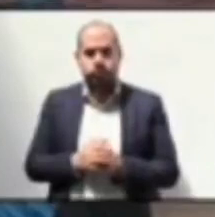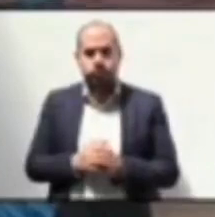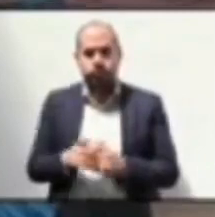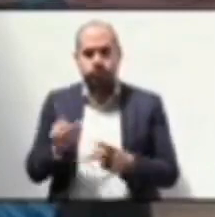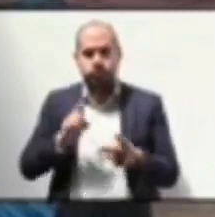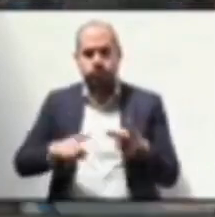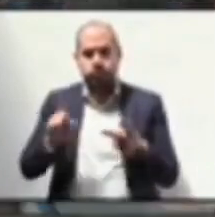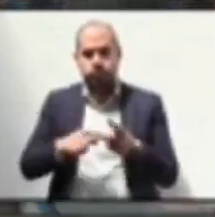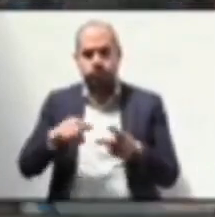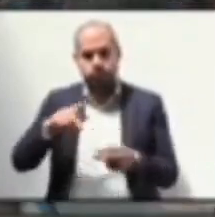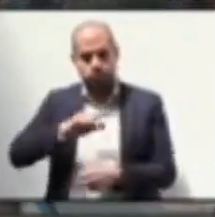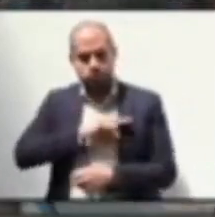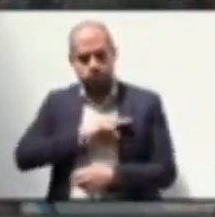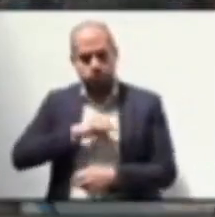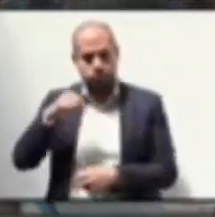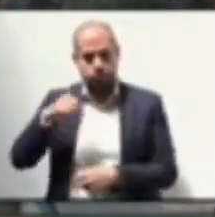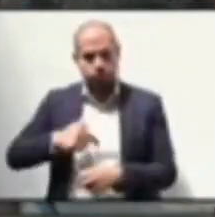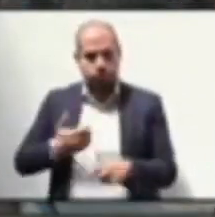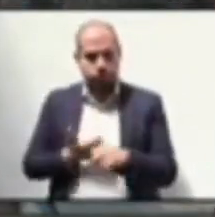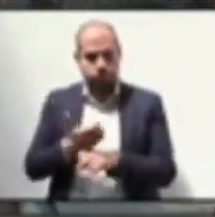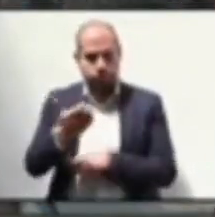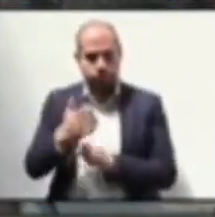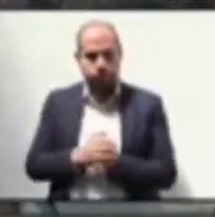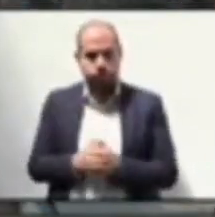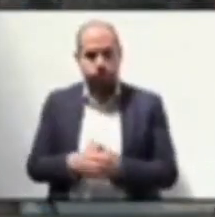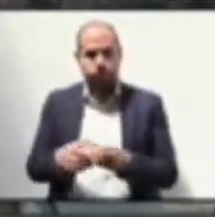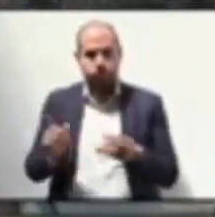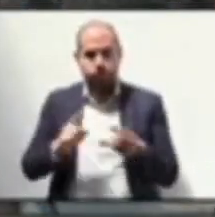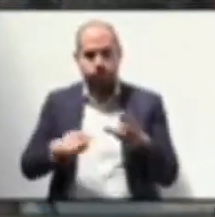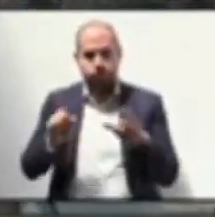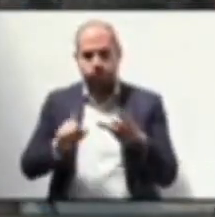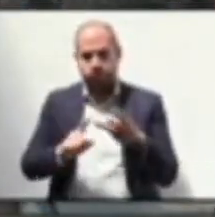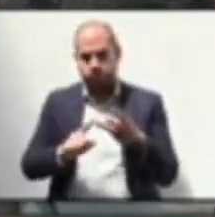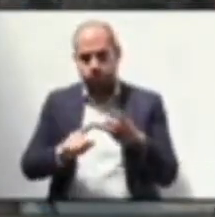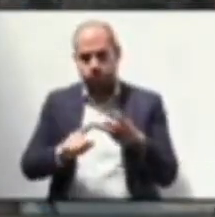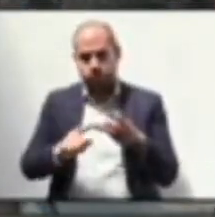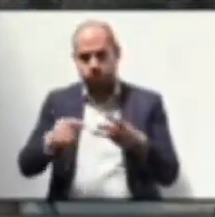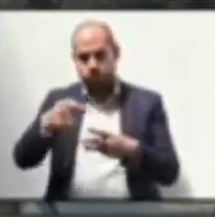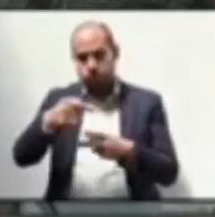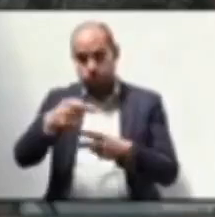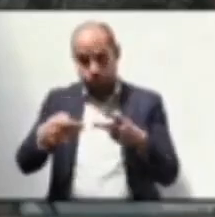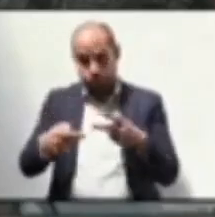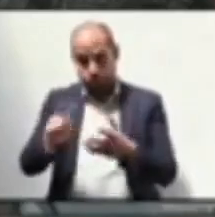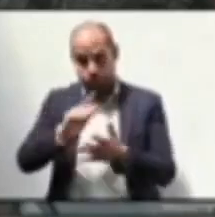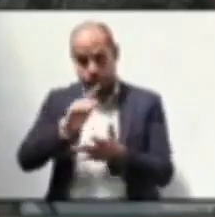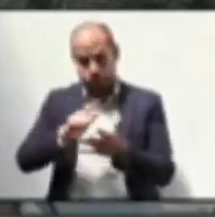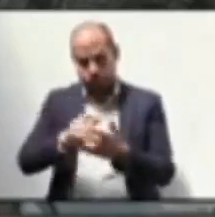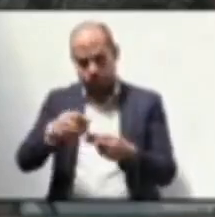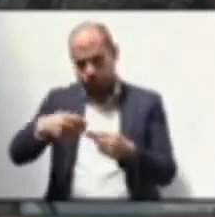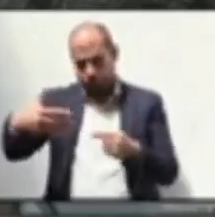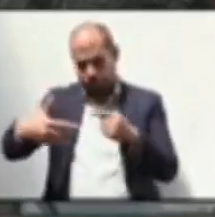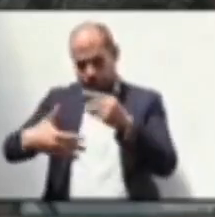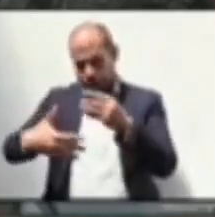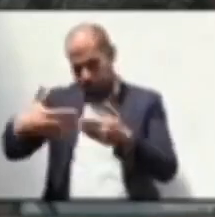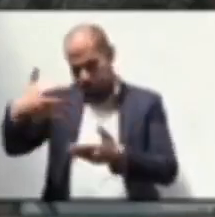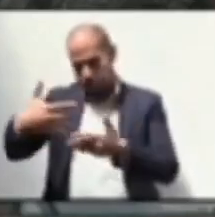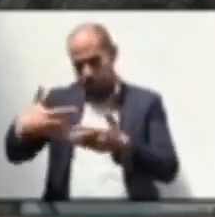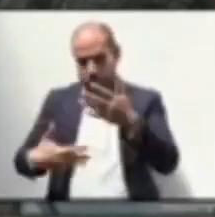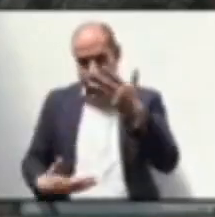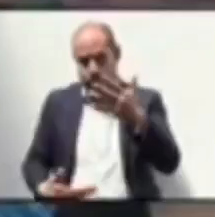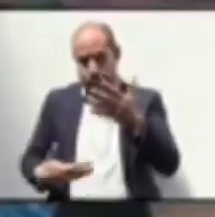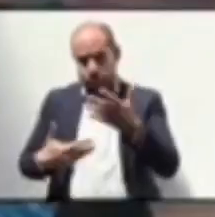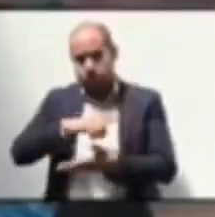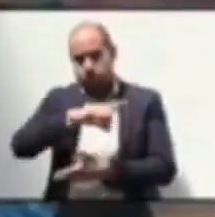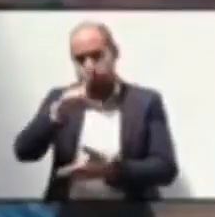la particular del Estado y las leyes que de ambas emanen y